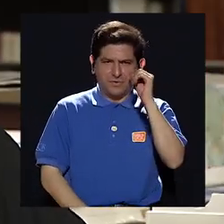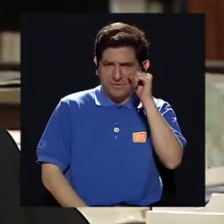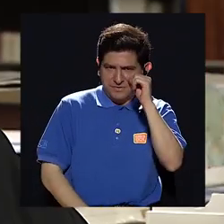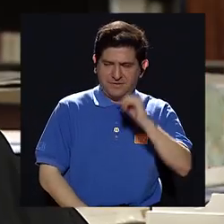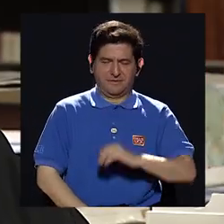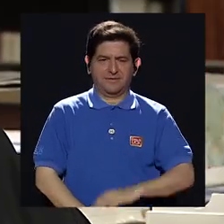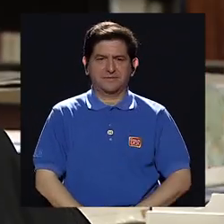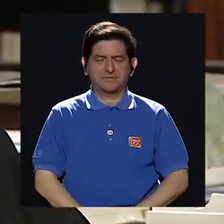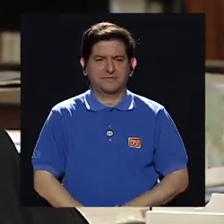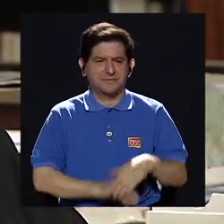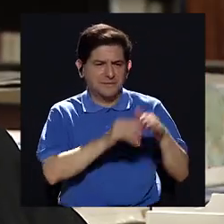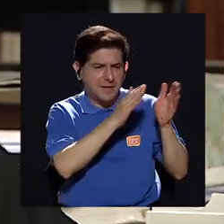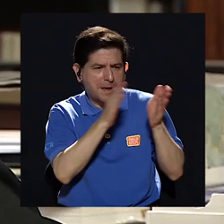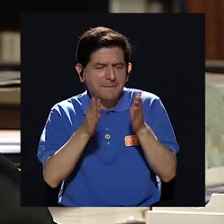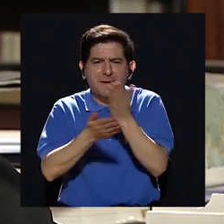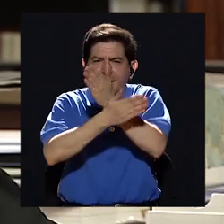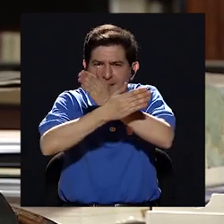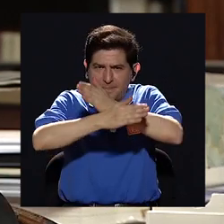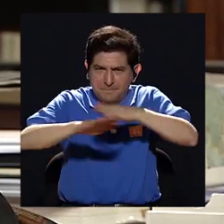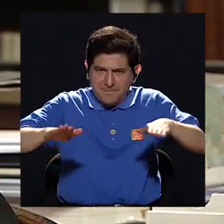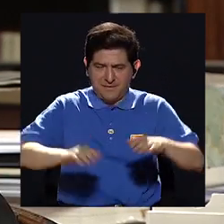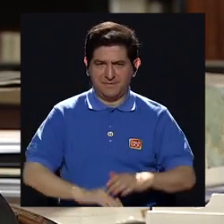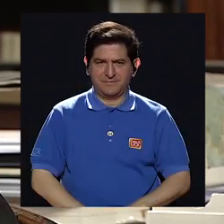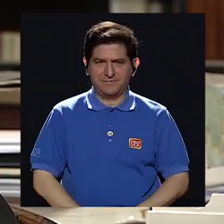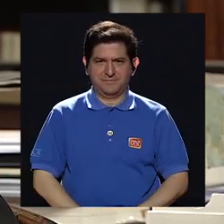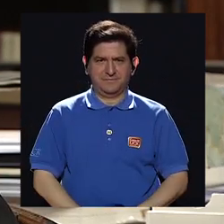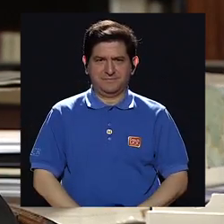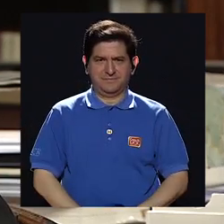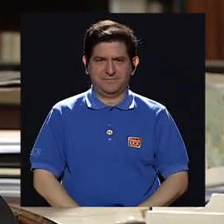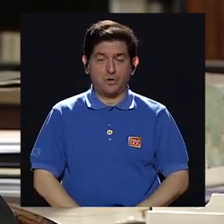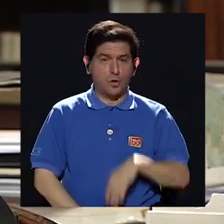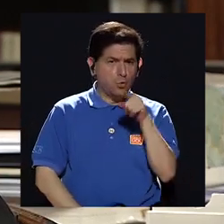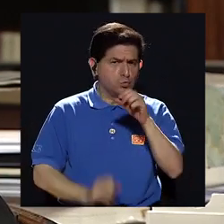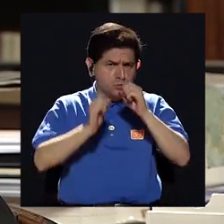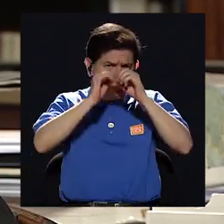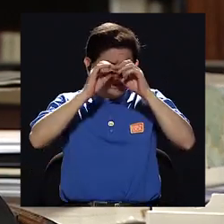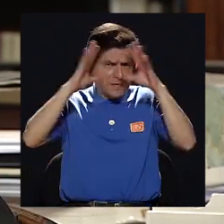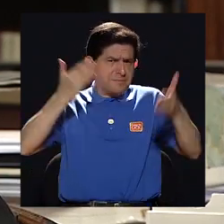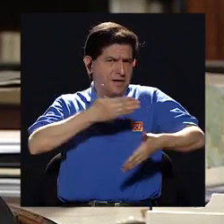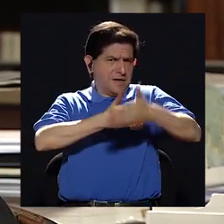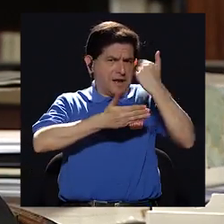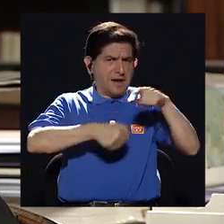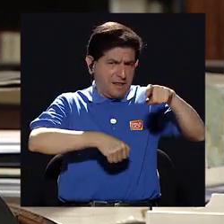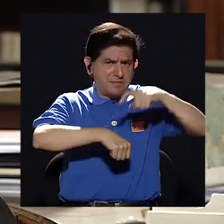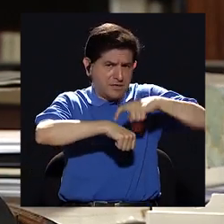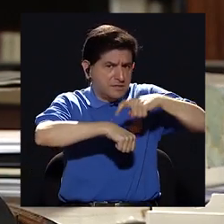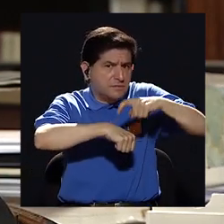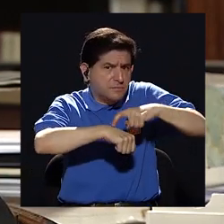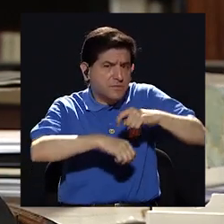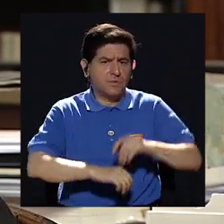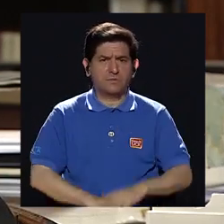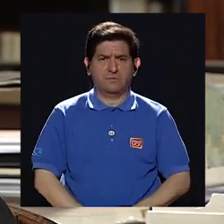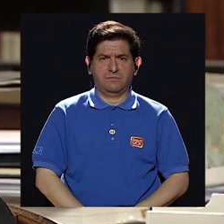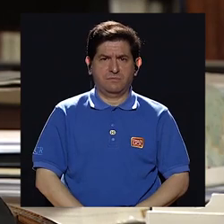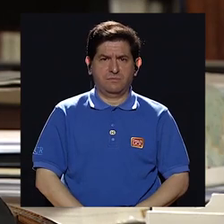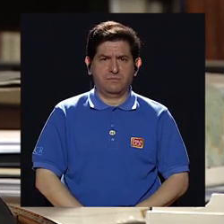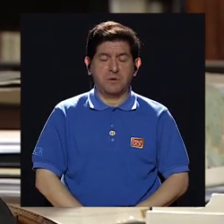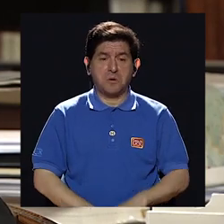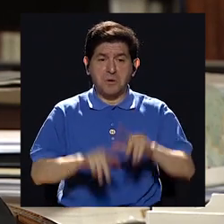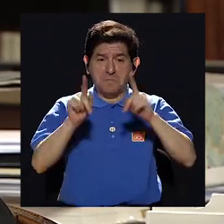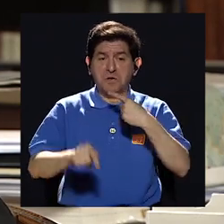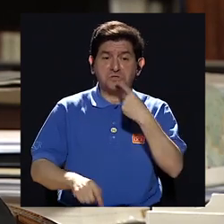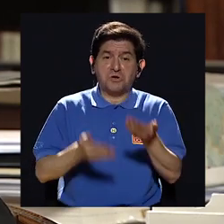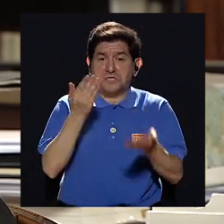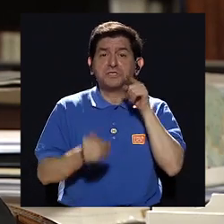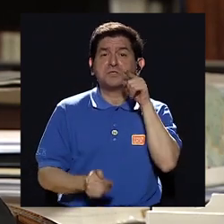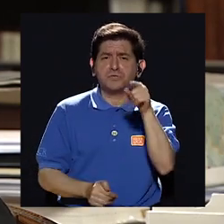el Plan de Paz, ¿usted se lo imaginaba antes de ese momento? Muchas